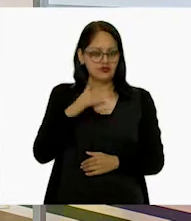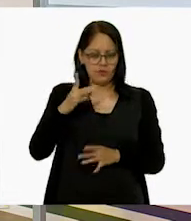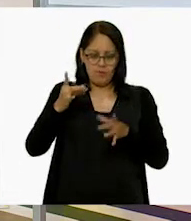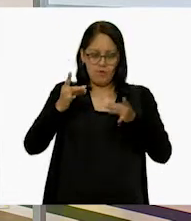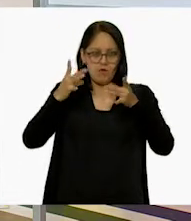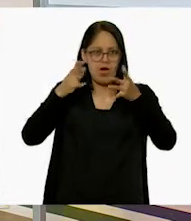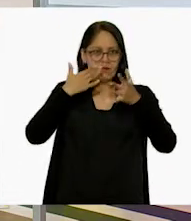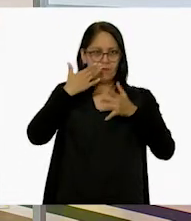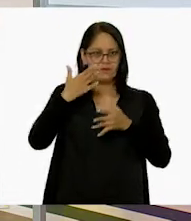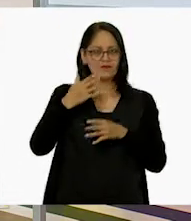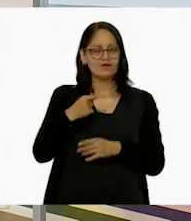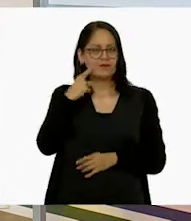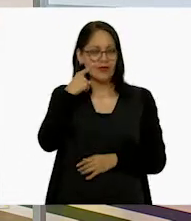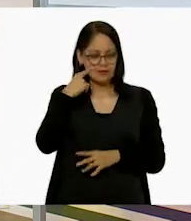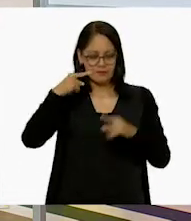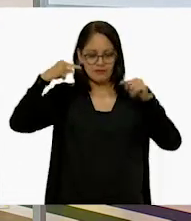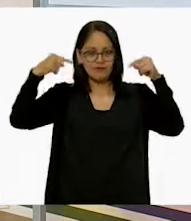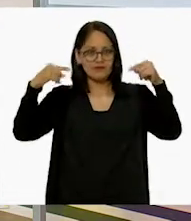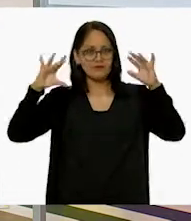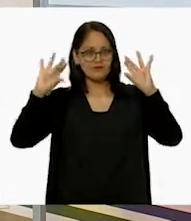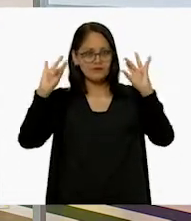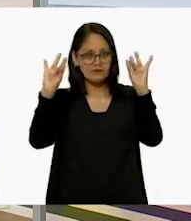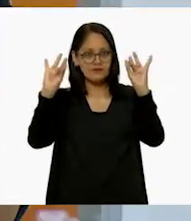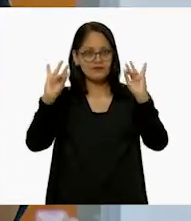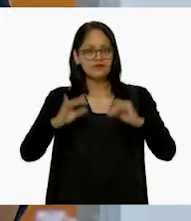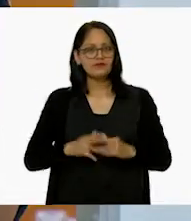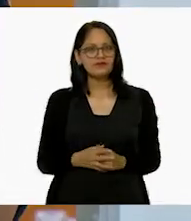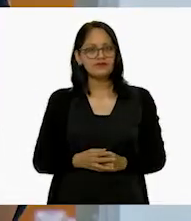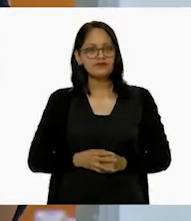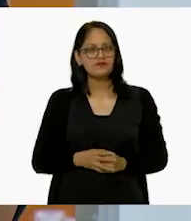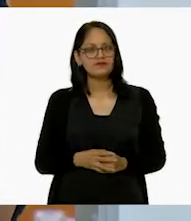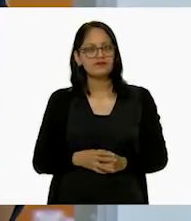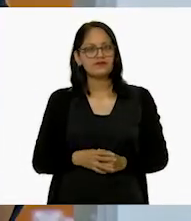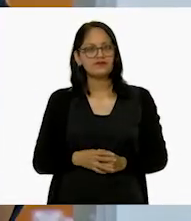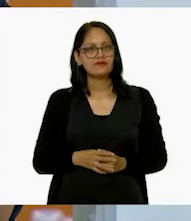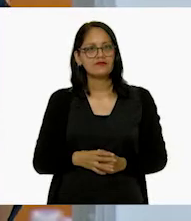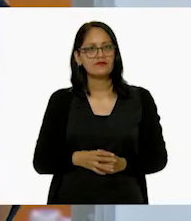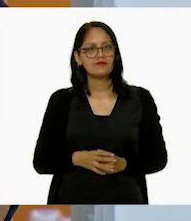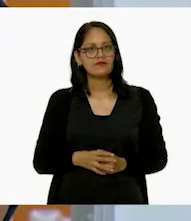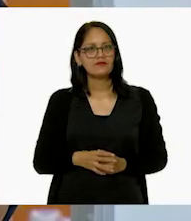tengo muy buena magia. Vamos a colocarlo. Y aquí es.